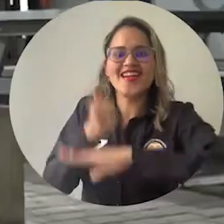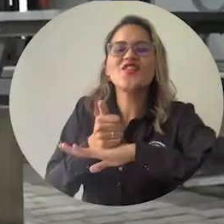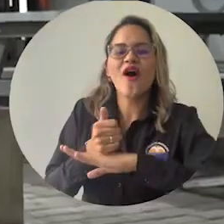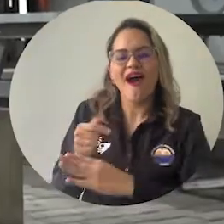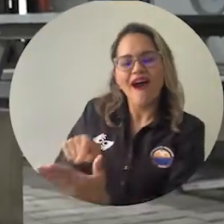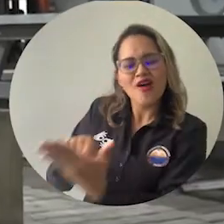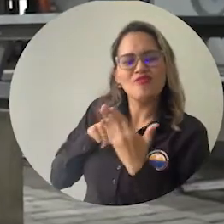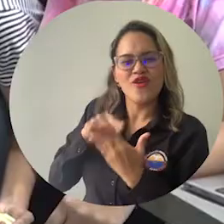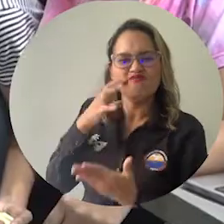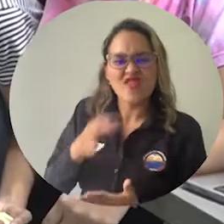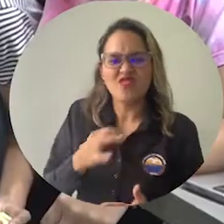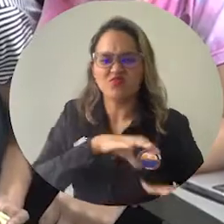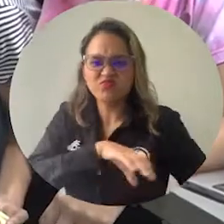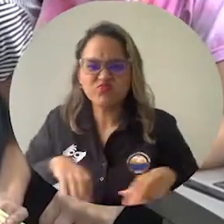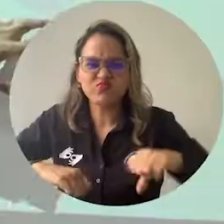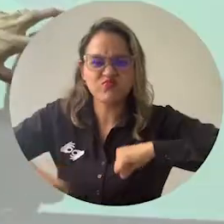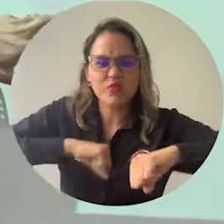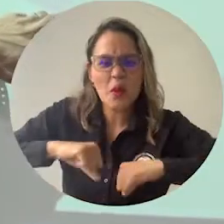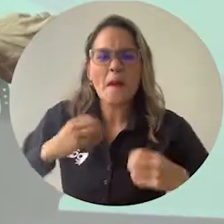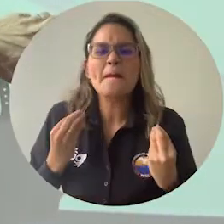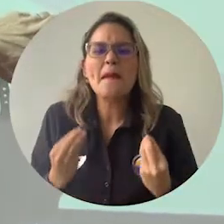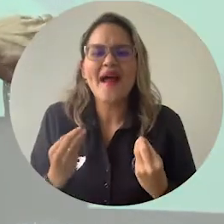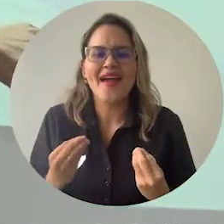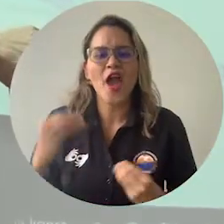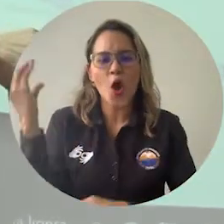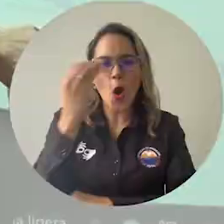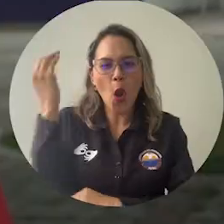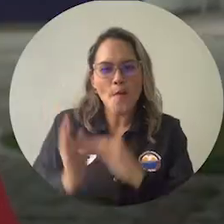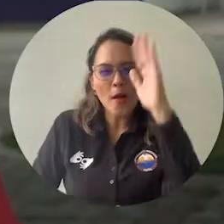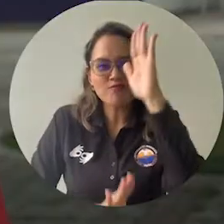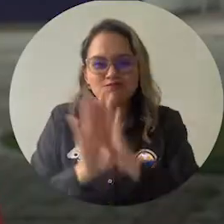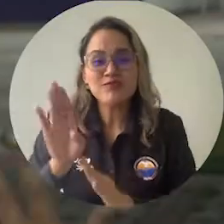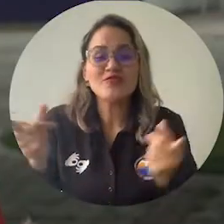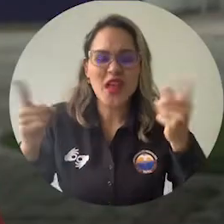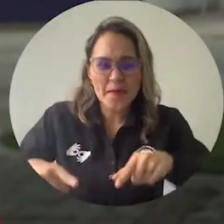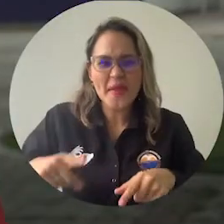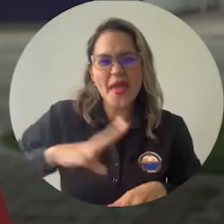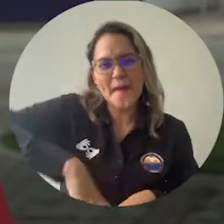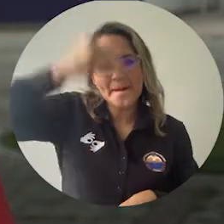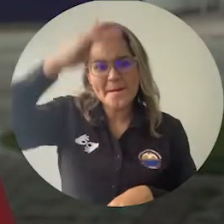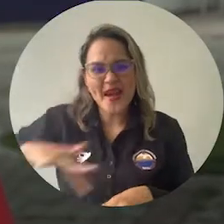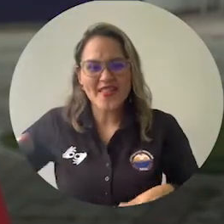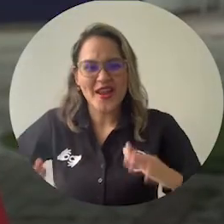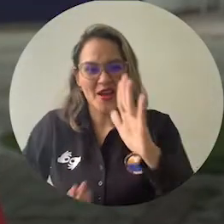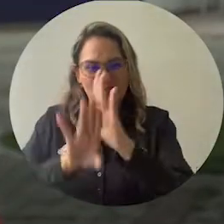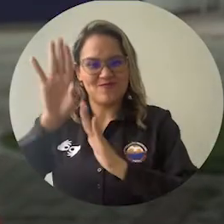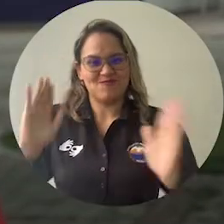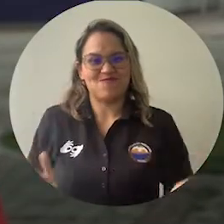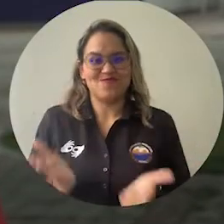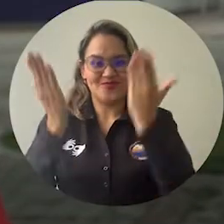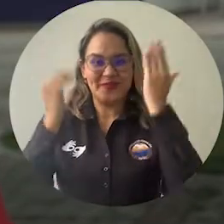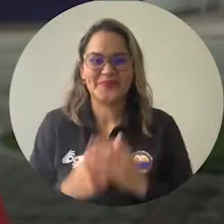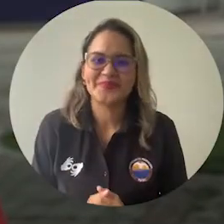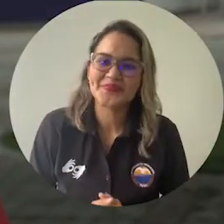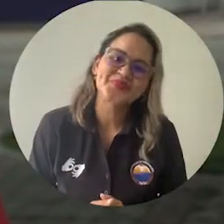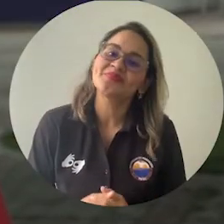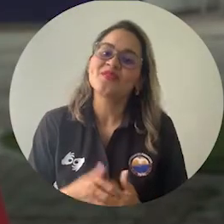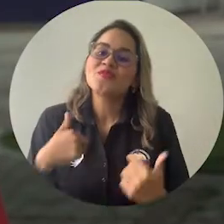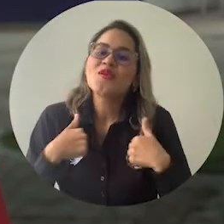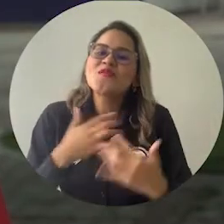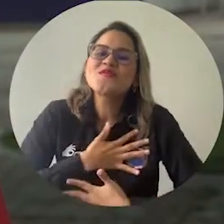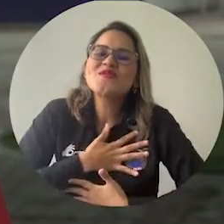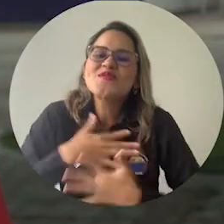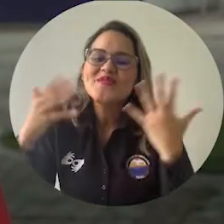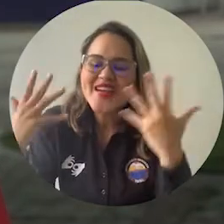y la innovación en aras de fomentar el desarrollo de la región y el país. Por mi total admiración y felicitaciones por este gran logro,